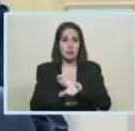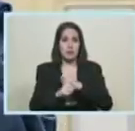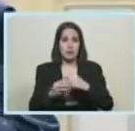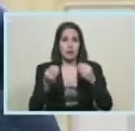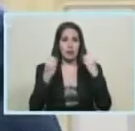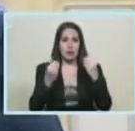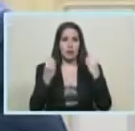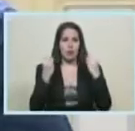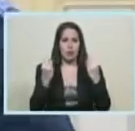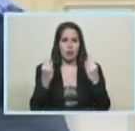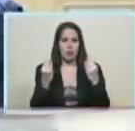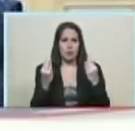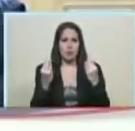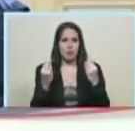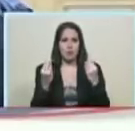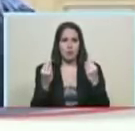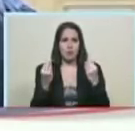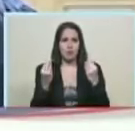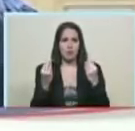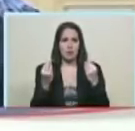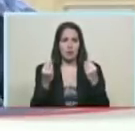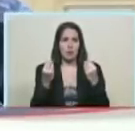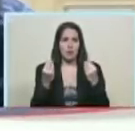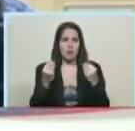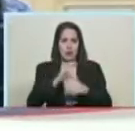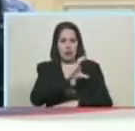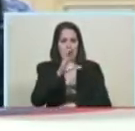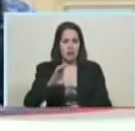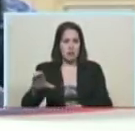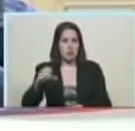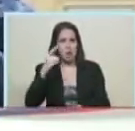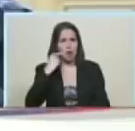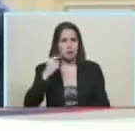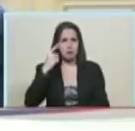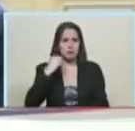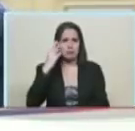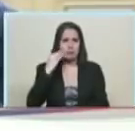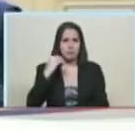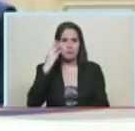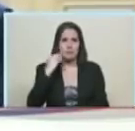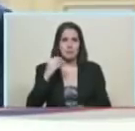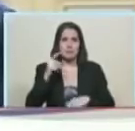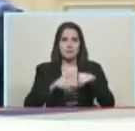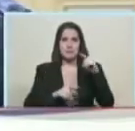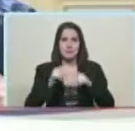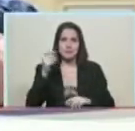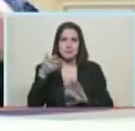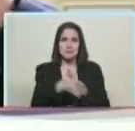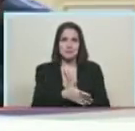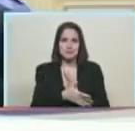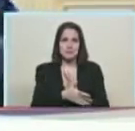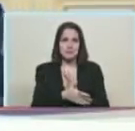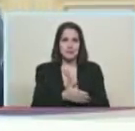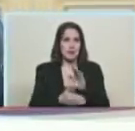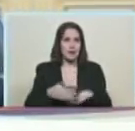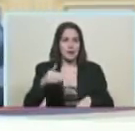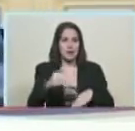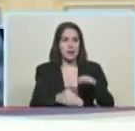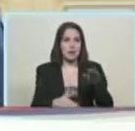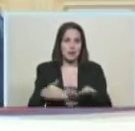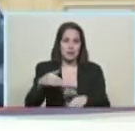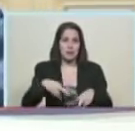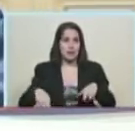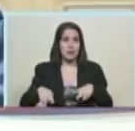de Venezuela el carácter caribeño que además es la tradición de ir hacia las playas hacia los ríos y surgen los grupos